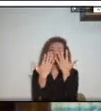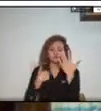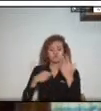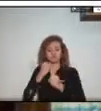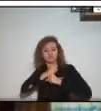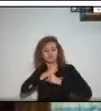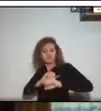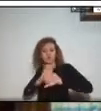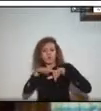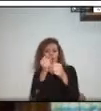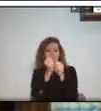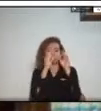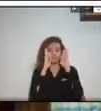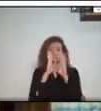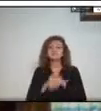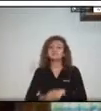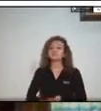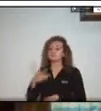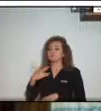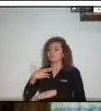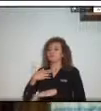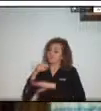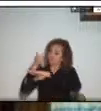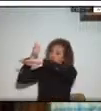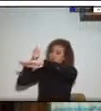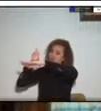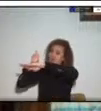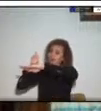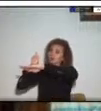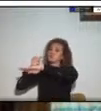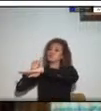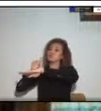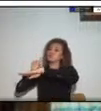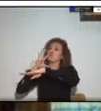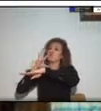director Andrés Felipe García está bastante